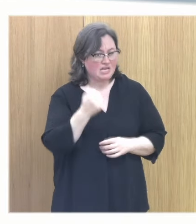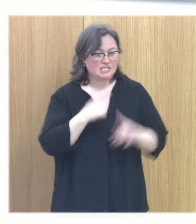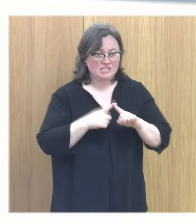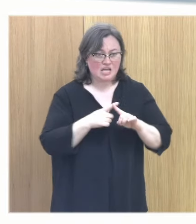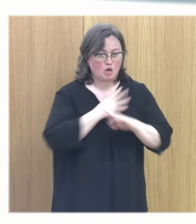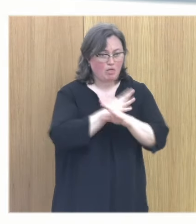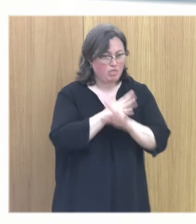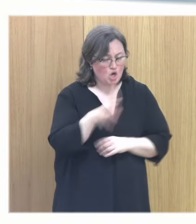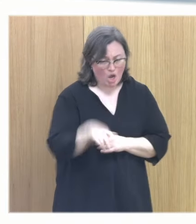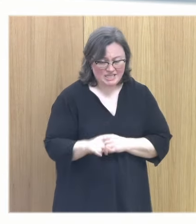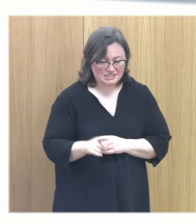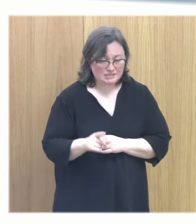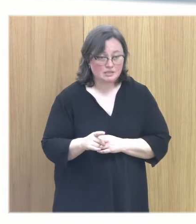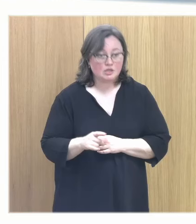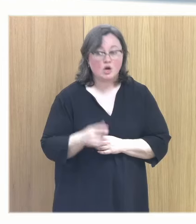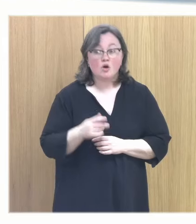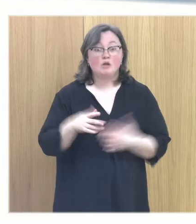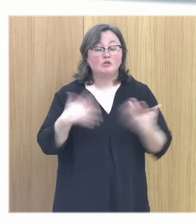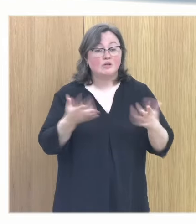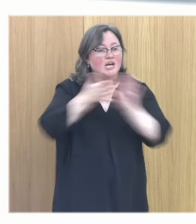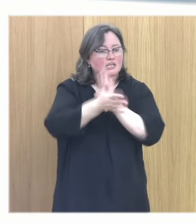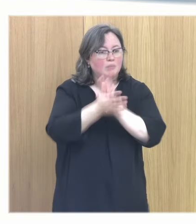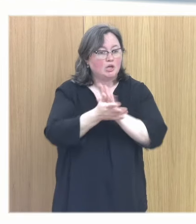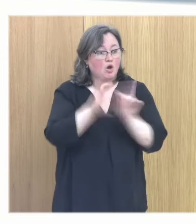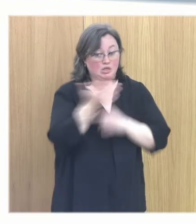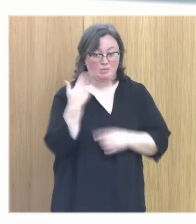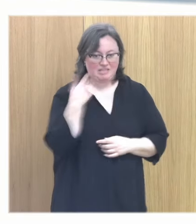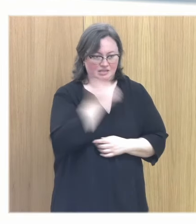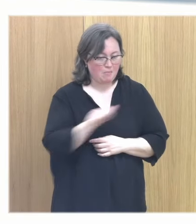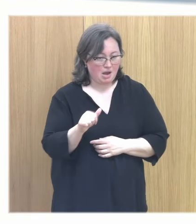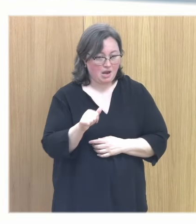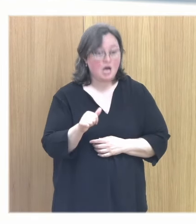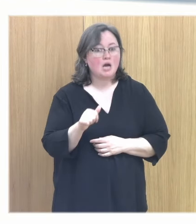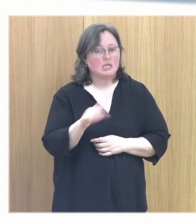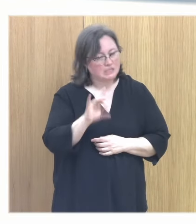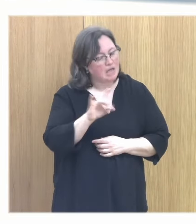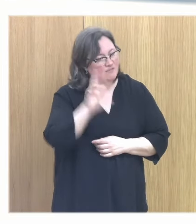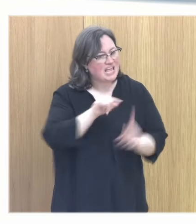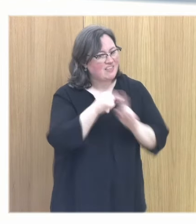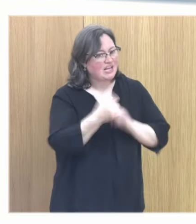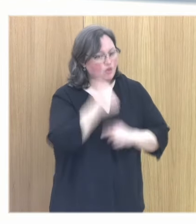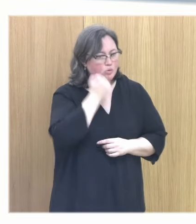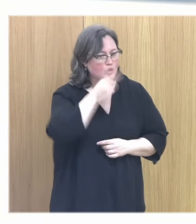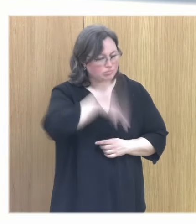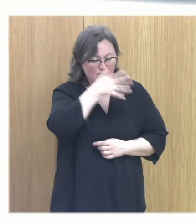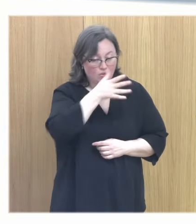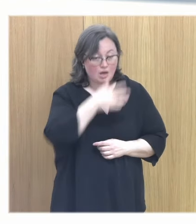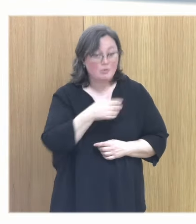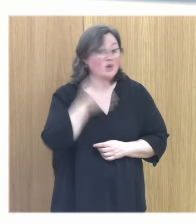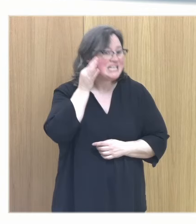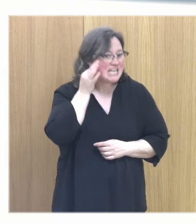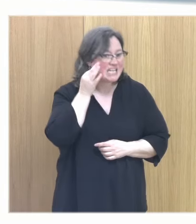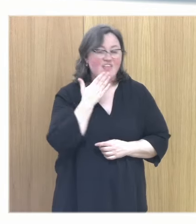sexo entonces os voy a contar el caso de la semana pasada que tuve que sí era un indicador de abuso y fue una